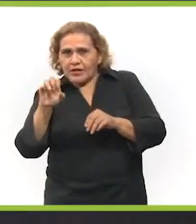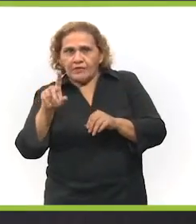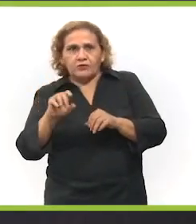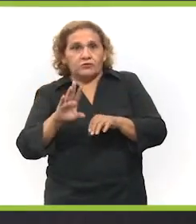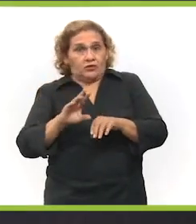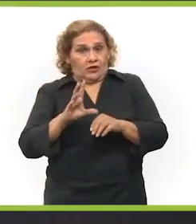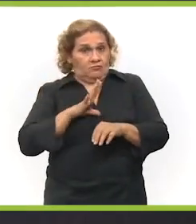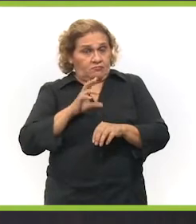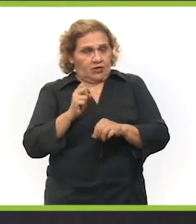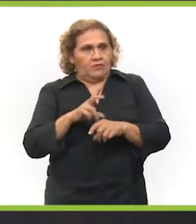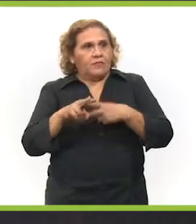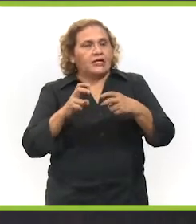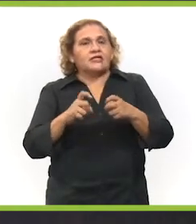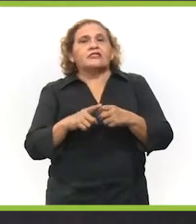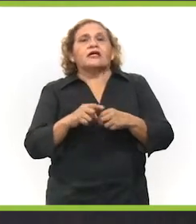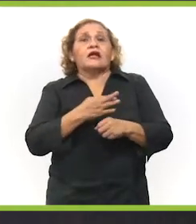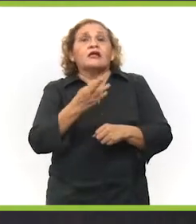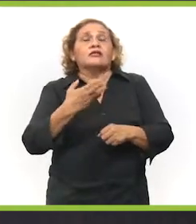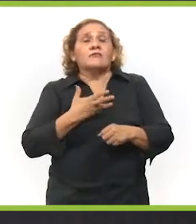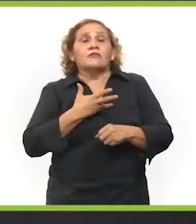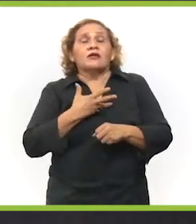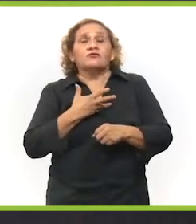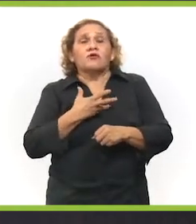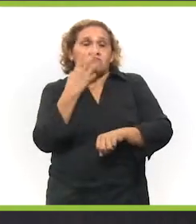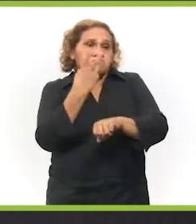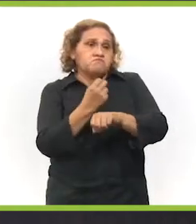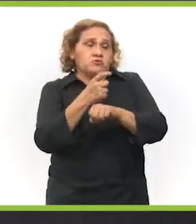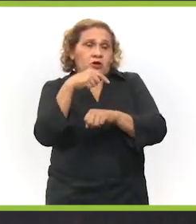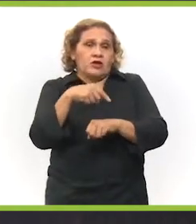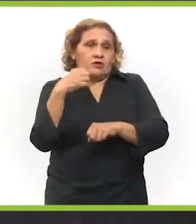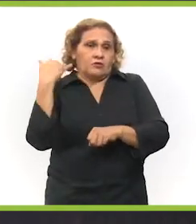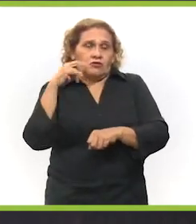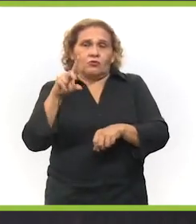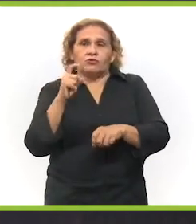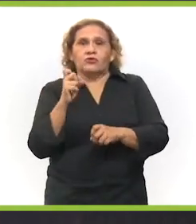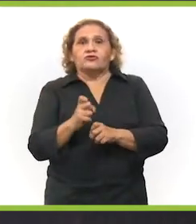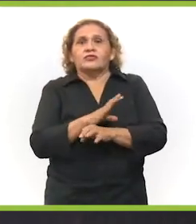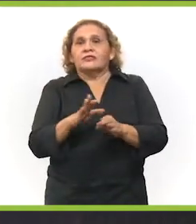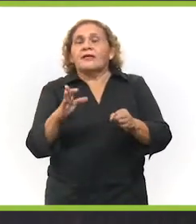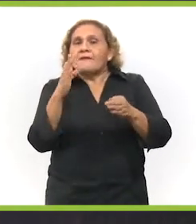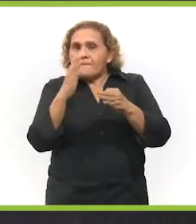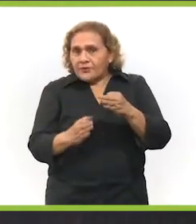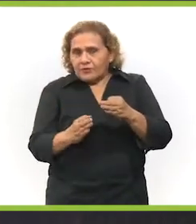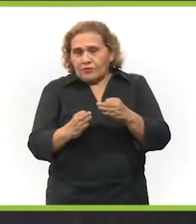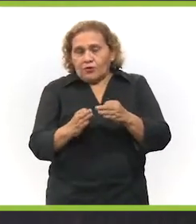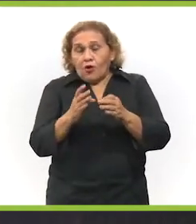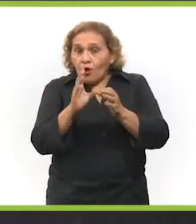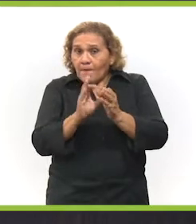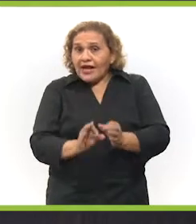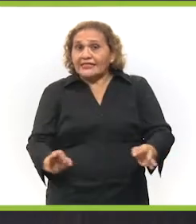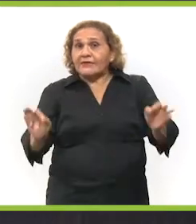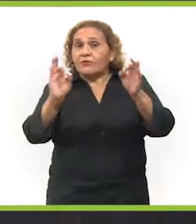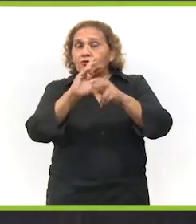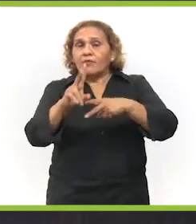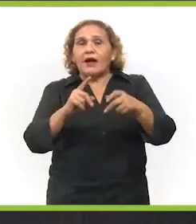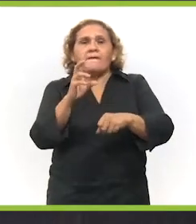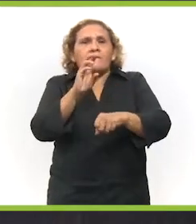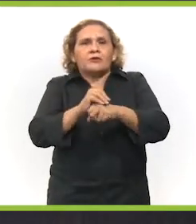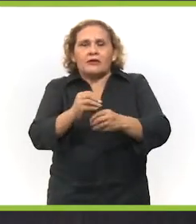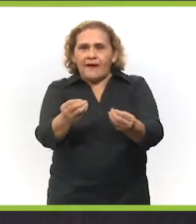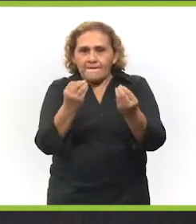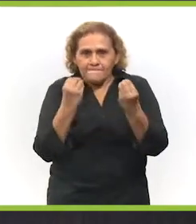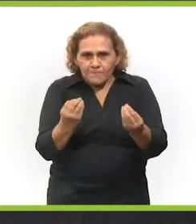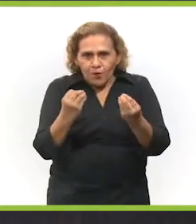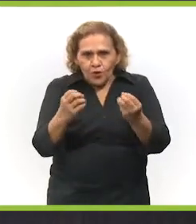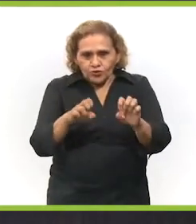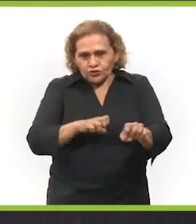Mar Caribe, que es el lugar donde más cruceros en el mundo circulan, van a estar recibiendo mantenimiento en Yucatán en unos años cuando esta obra esté concluida. Pero lo más